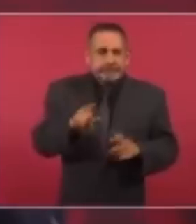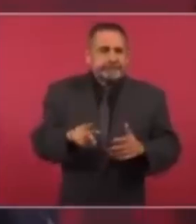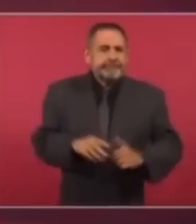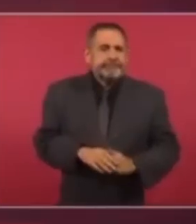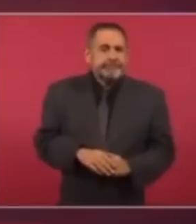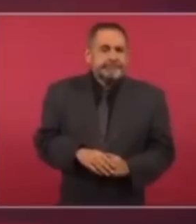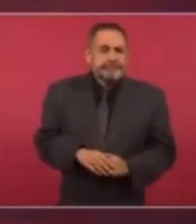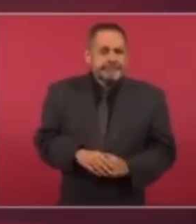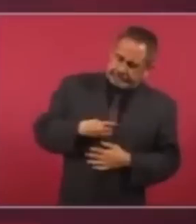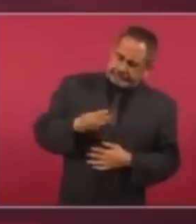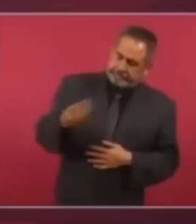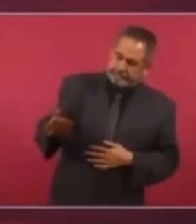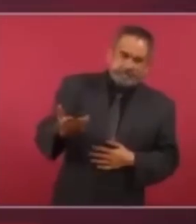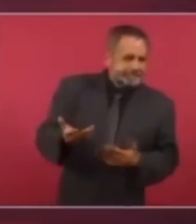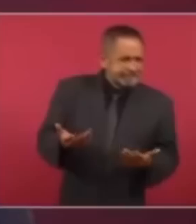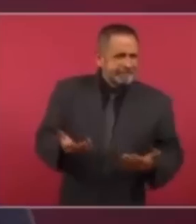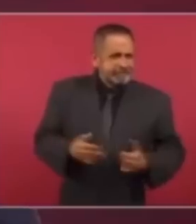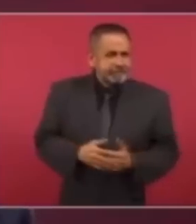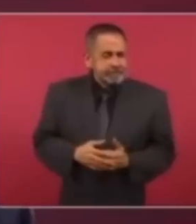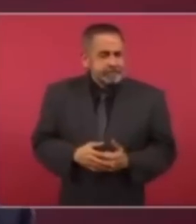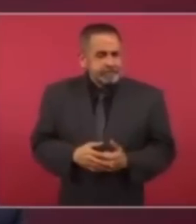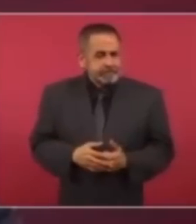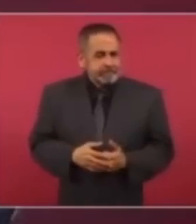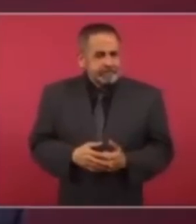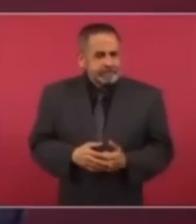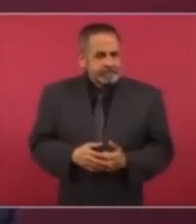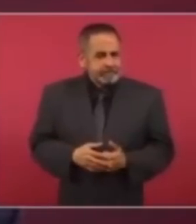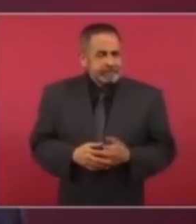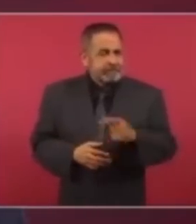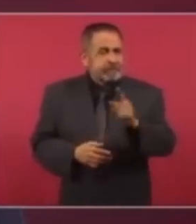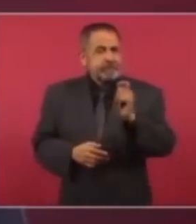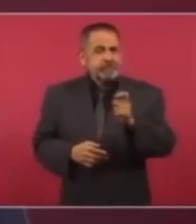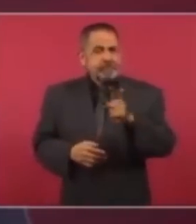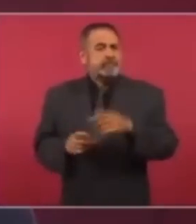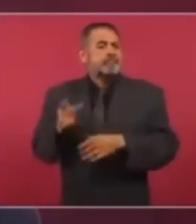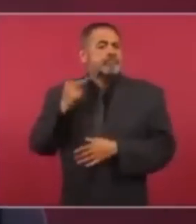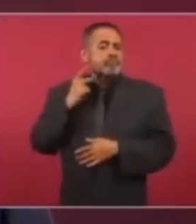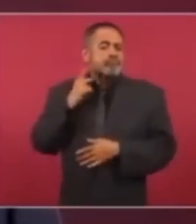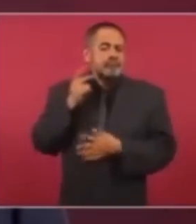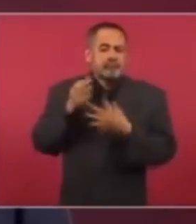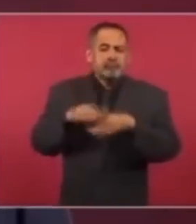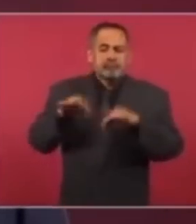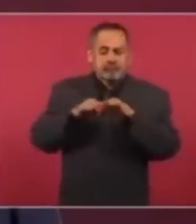con la moral. Y no hay que olvidar que la política es un imperativo ético.